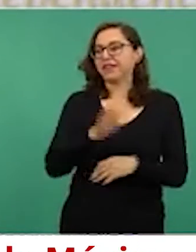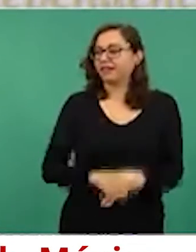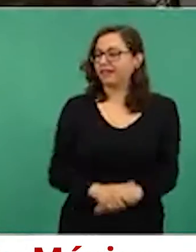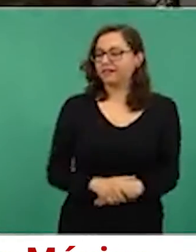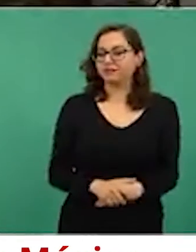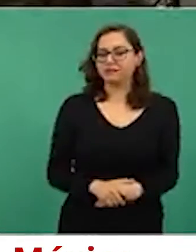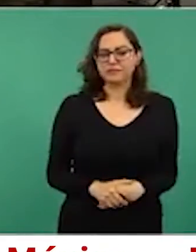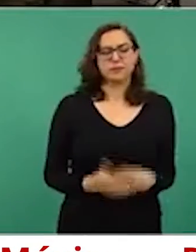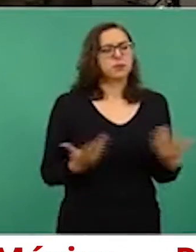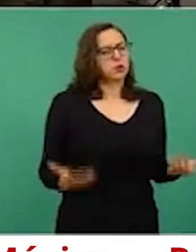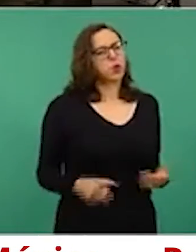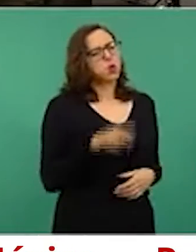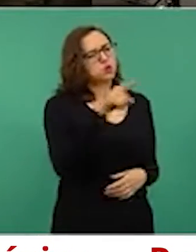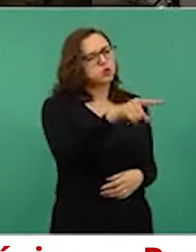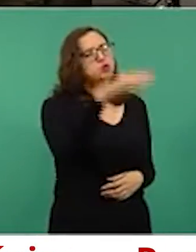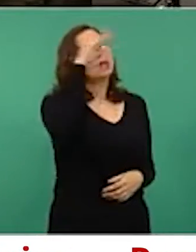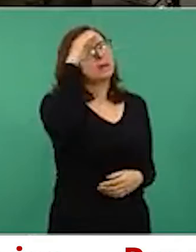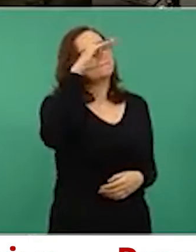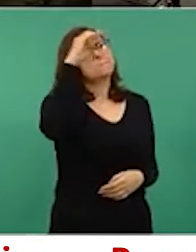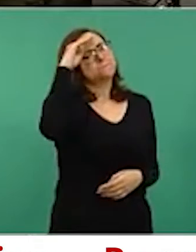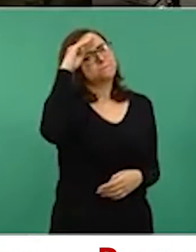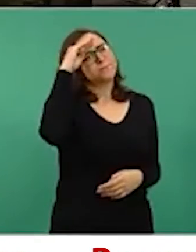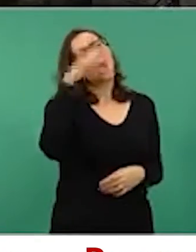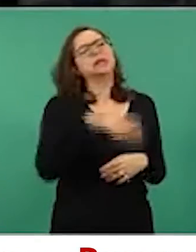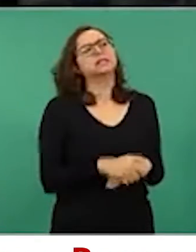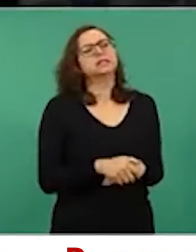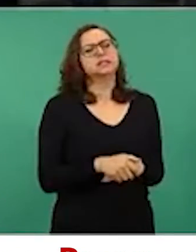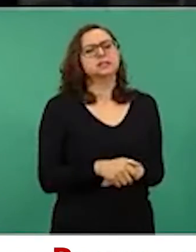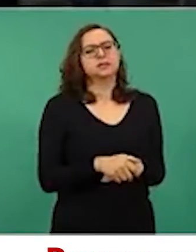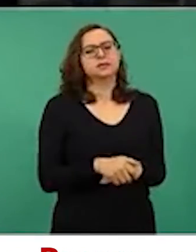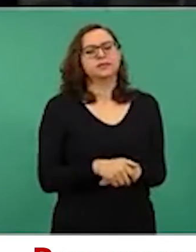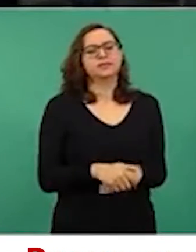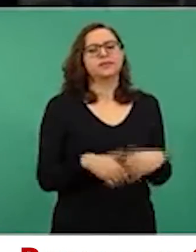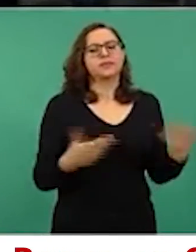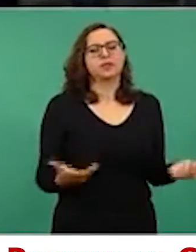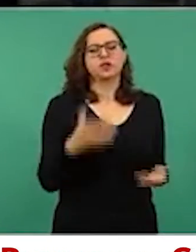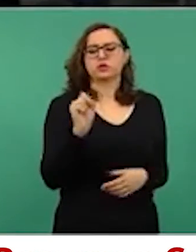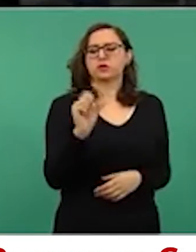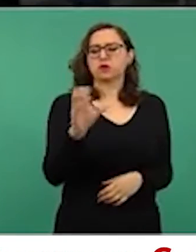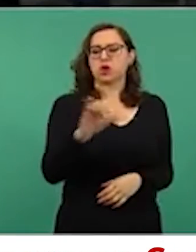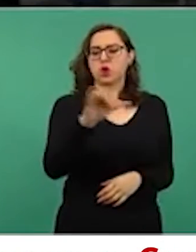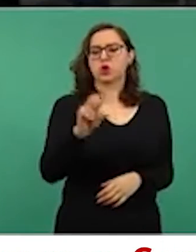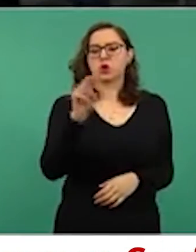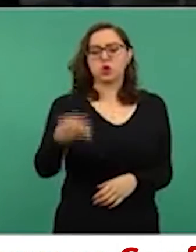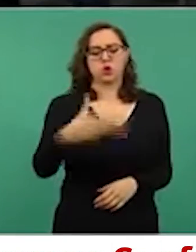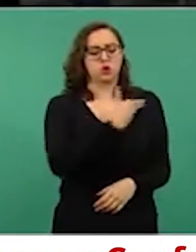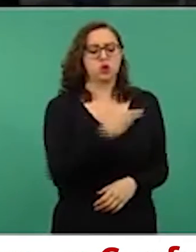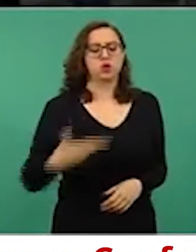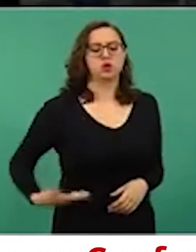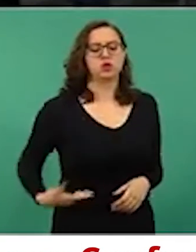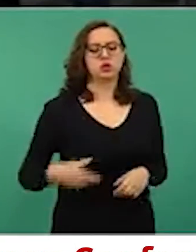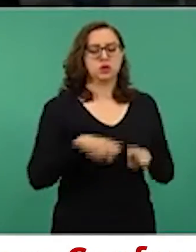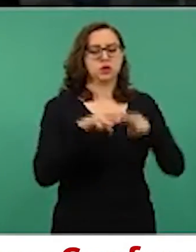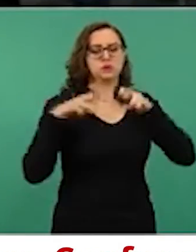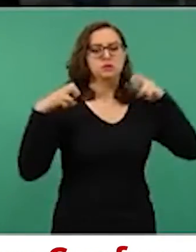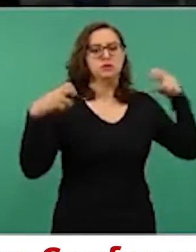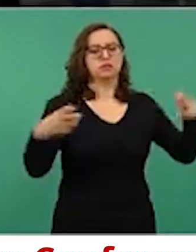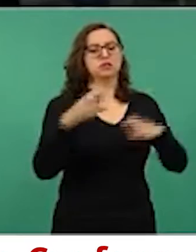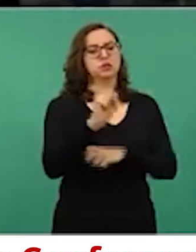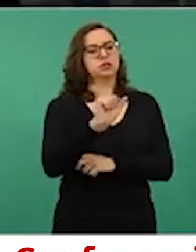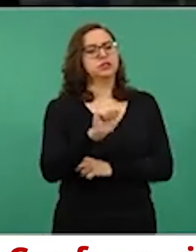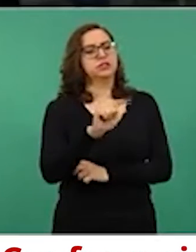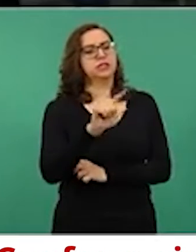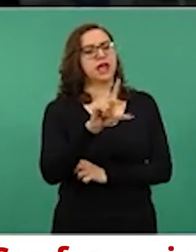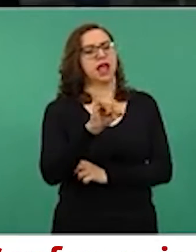¿Considera usted entonces que el presidente de la Corte, el ministro Salívar, sigue siendo todavía